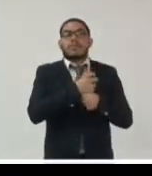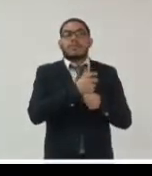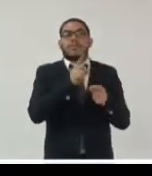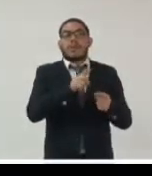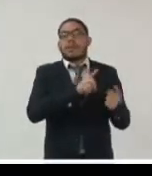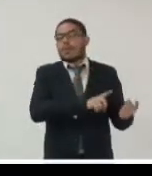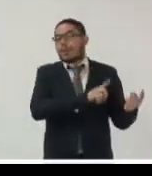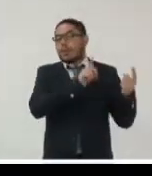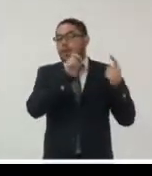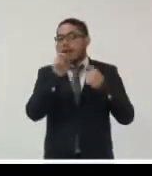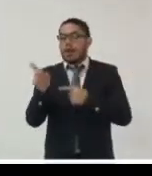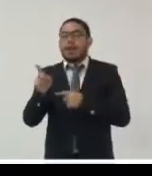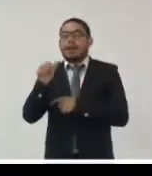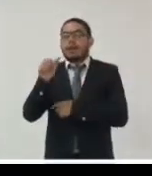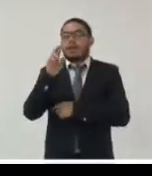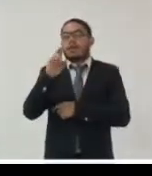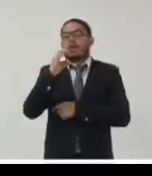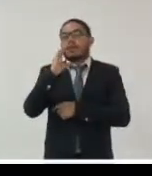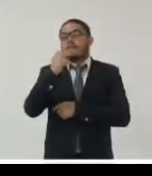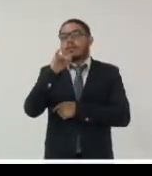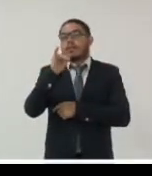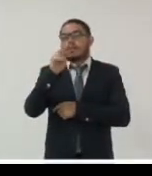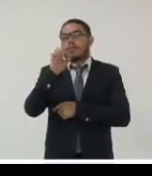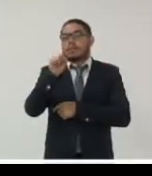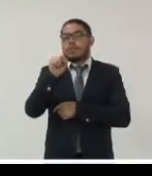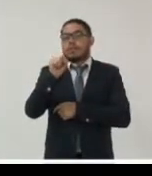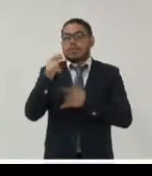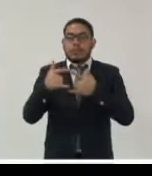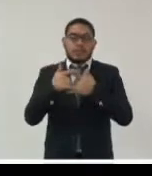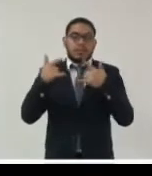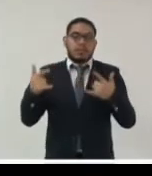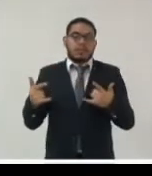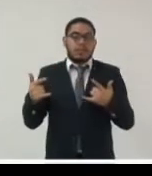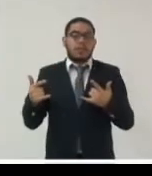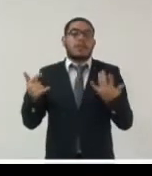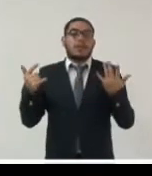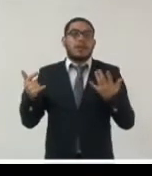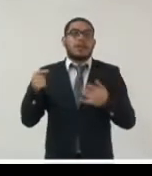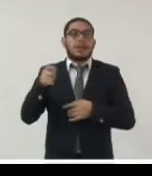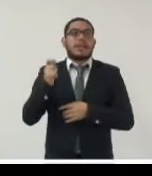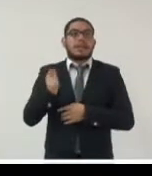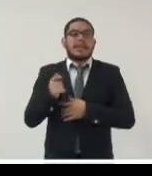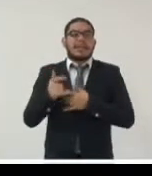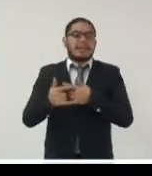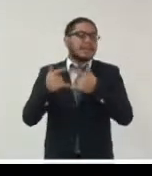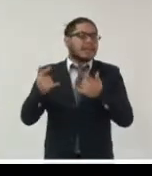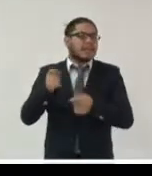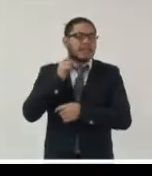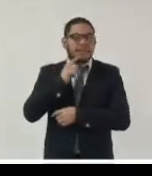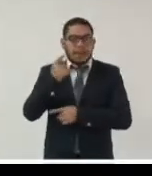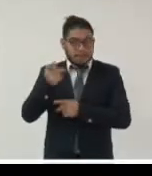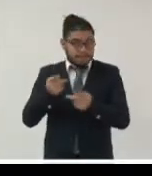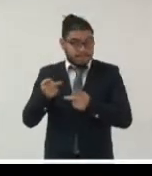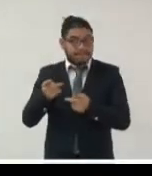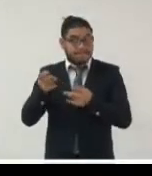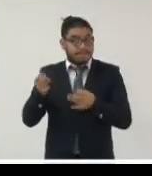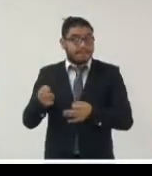un archivo histórico pero esta es la pregunta ¿qué archivos históricos están preparados para